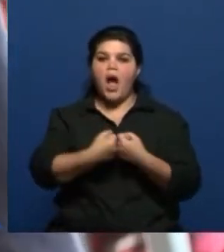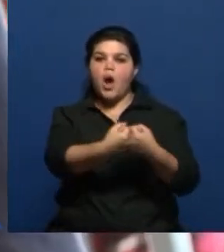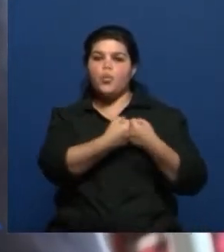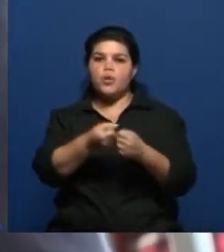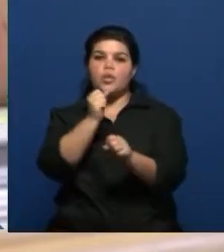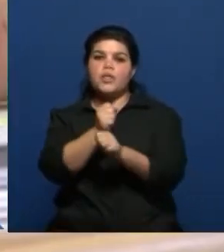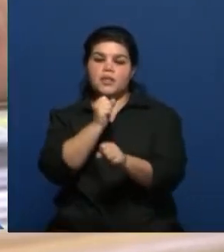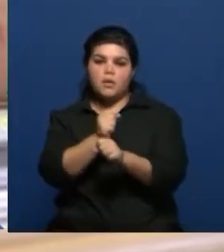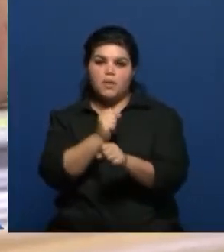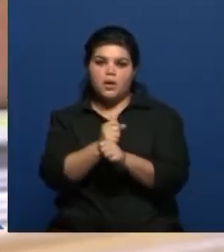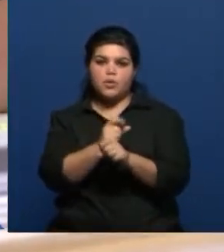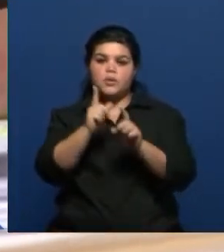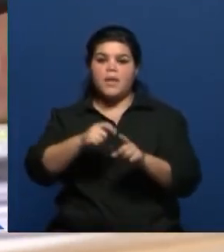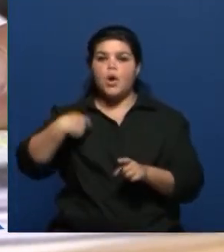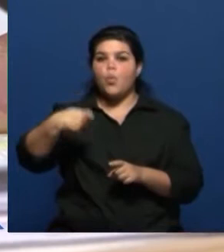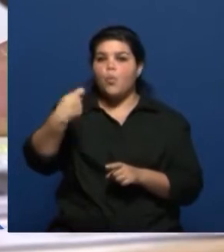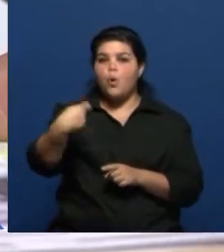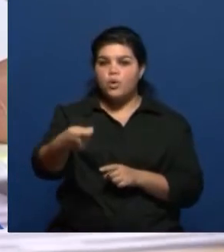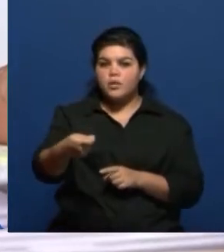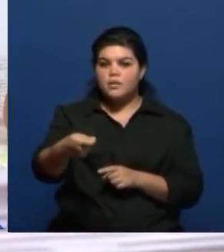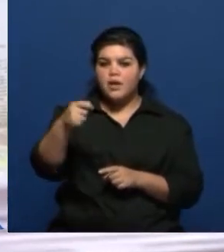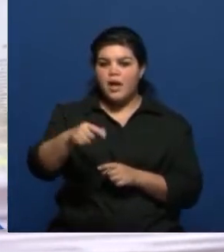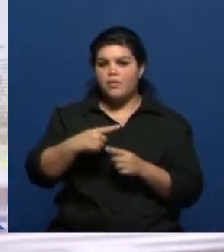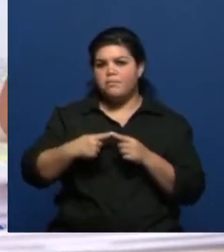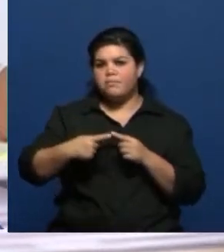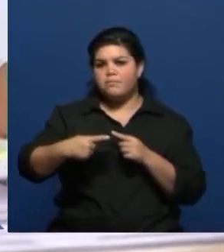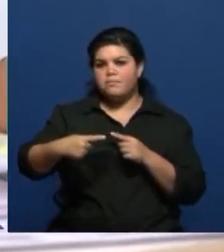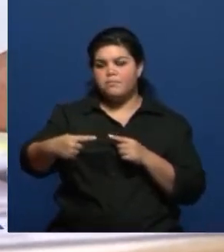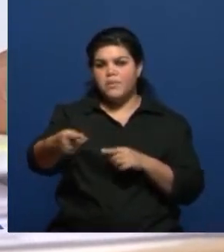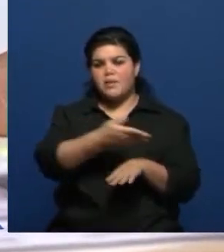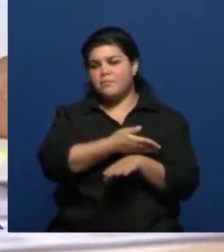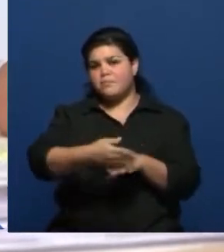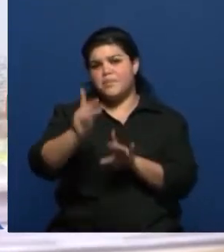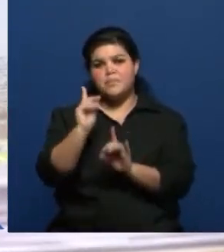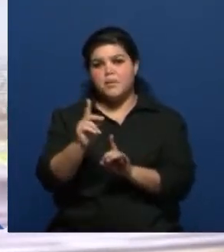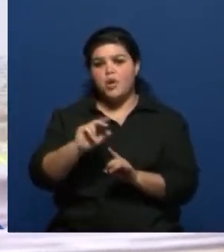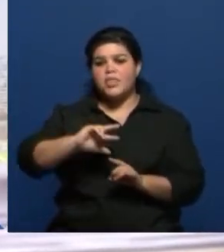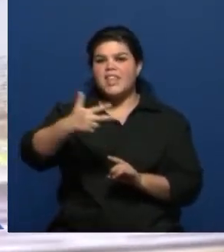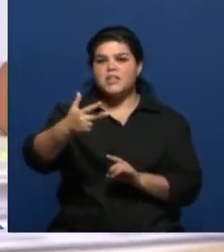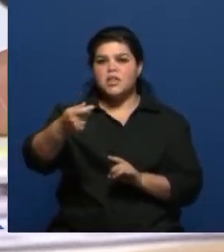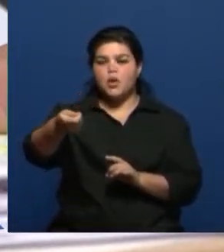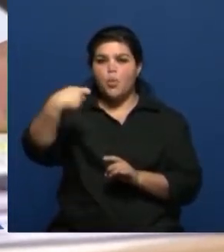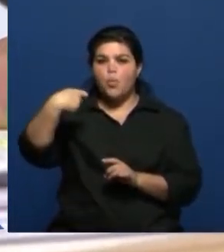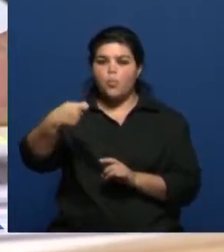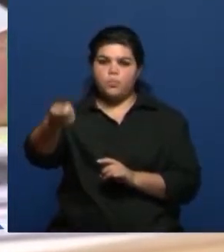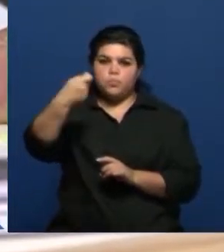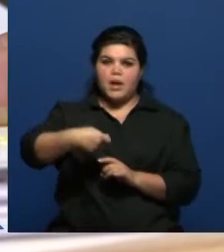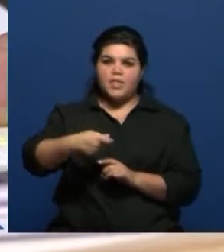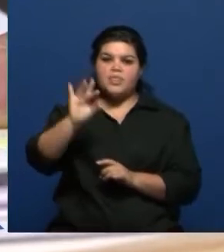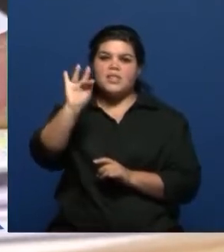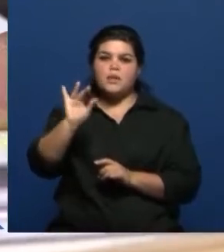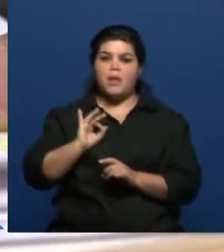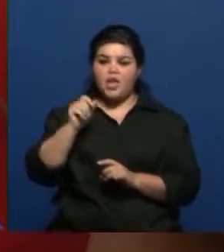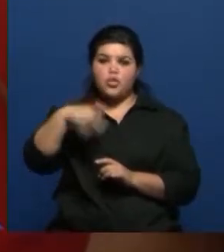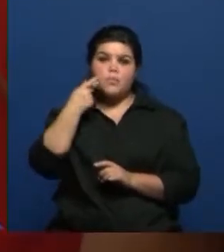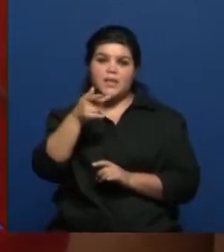trabajo, con cuotas muy extendidas en el tiempo porque la tercera cuota la cobraríamos en diciembre de este